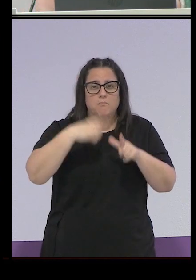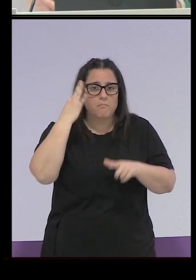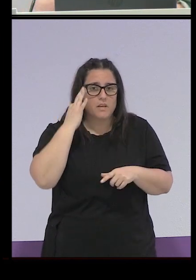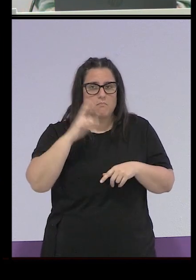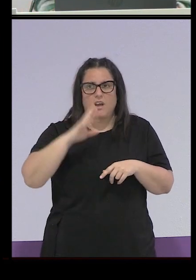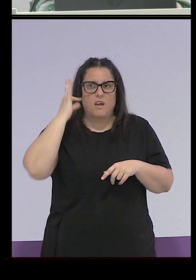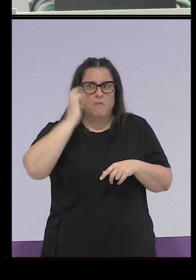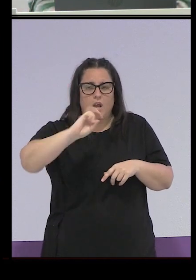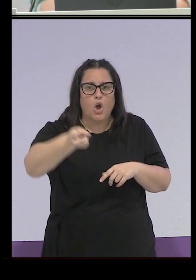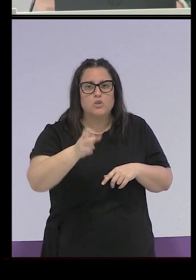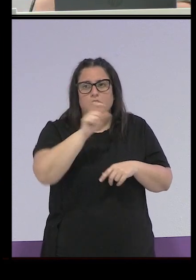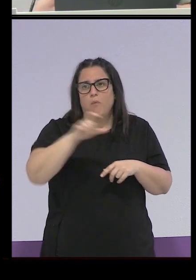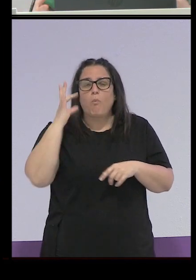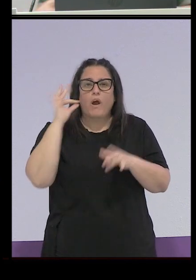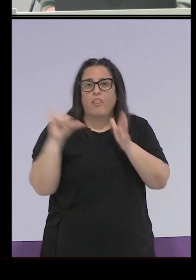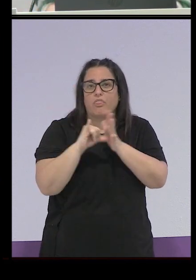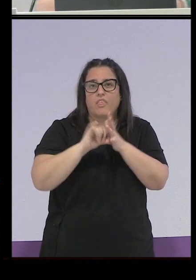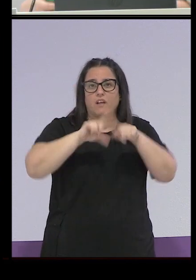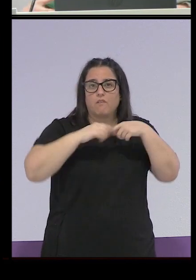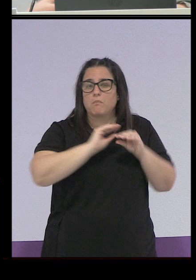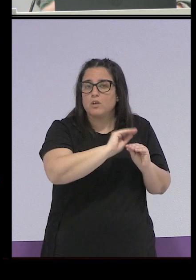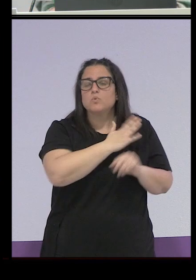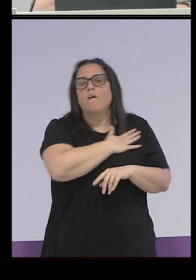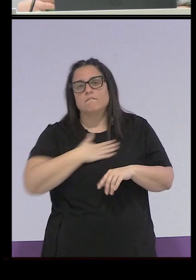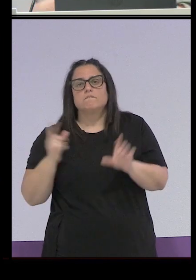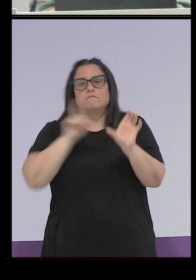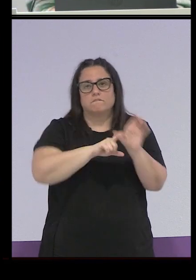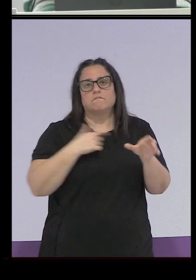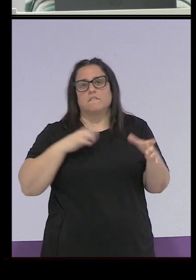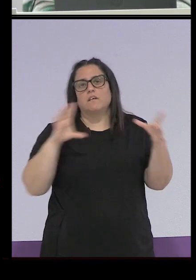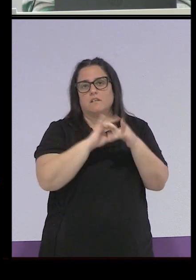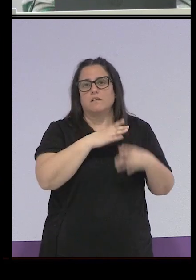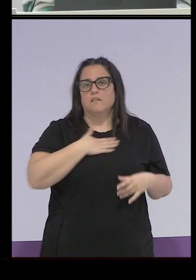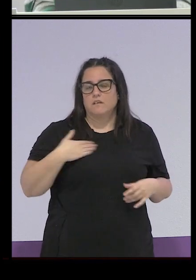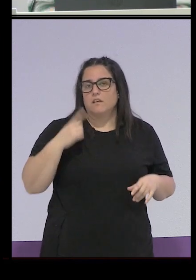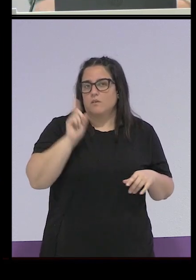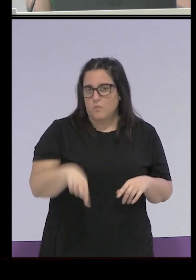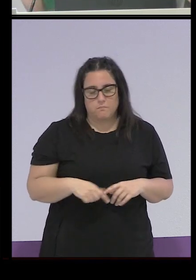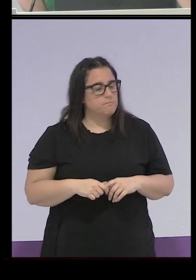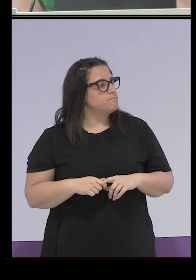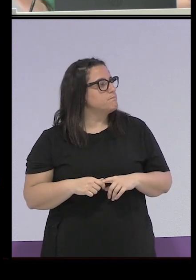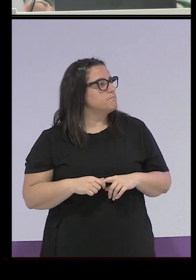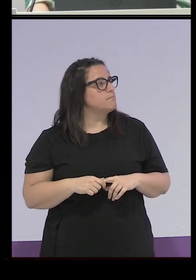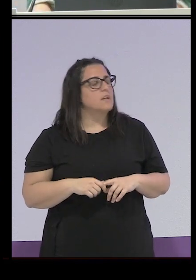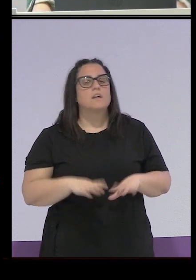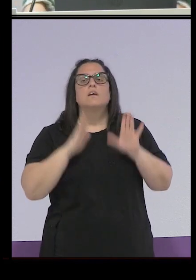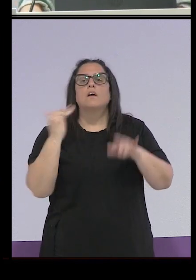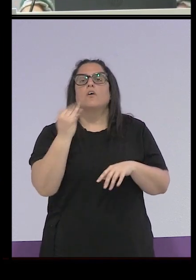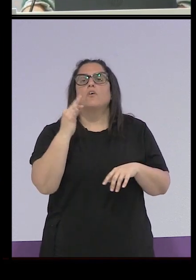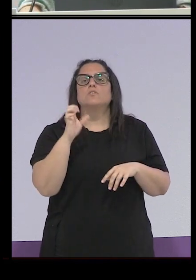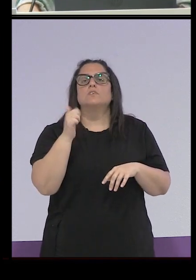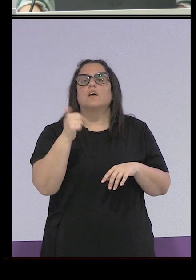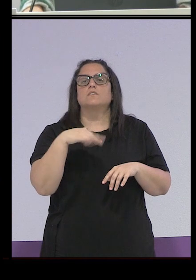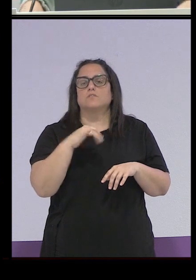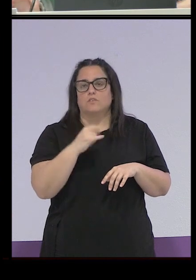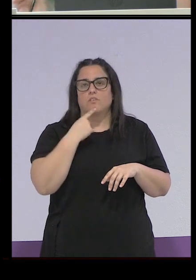y mujeres cercanas a su familia, quieren enseguida, ¿no?, unirse al proyecto falangista. Pero José Antonio dice que, bueno, que